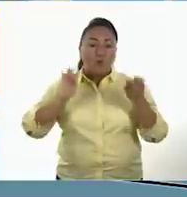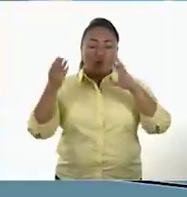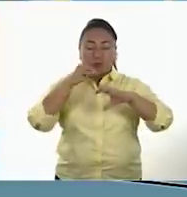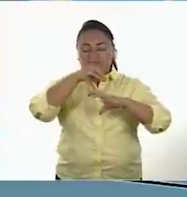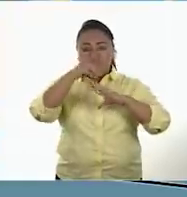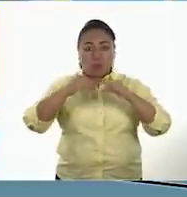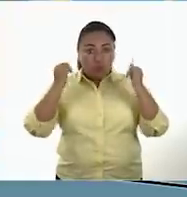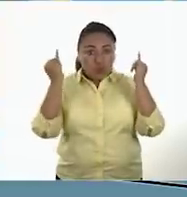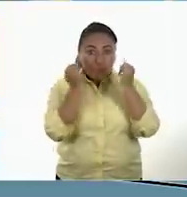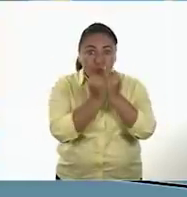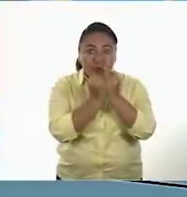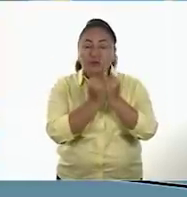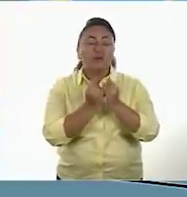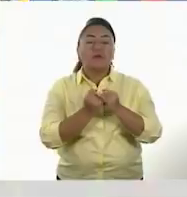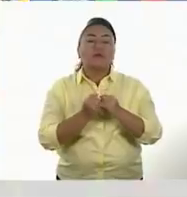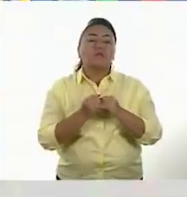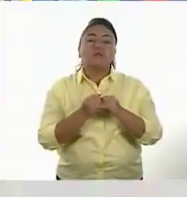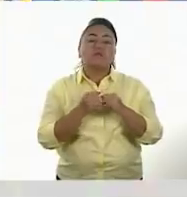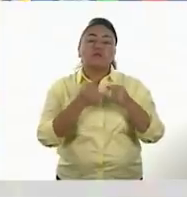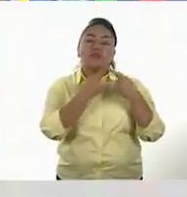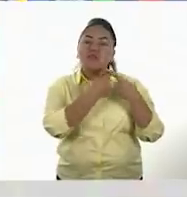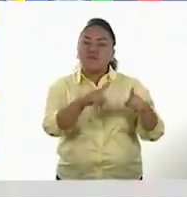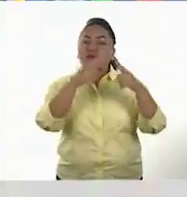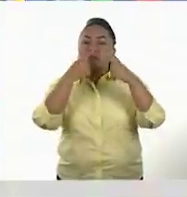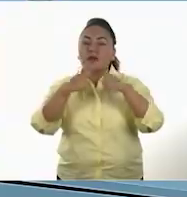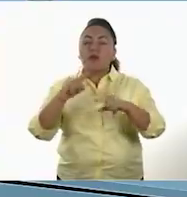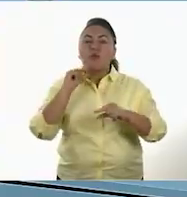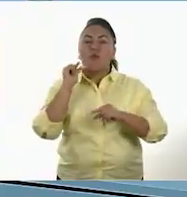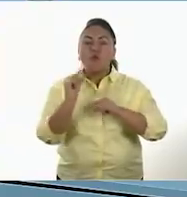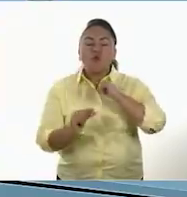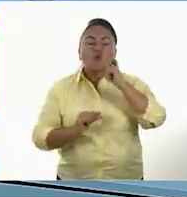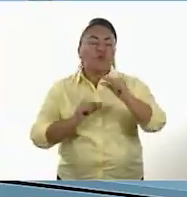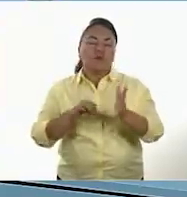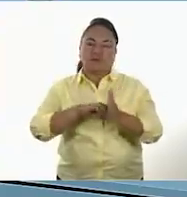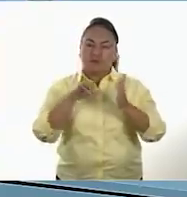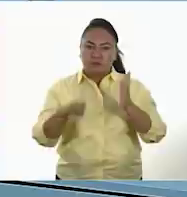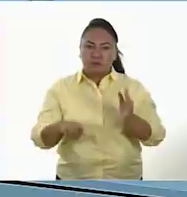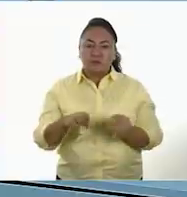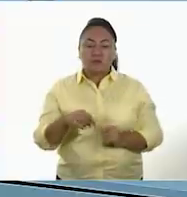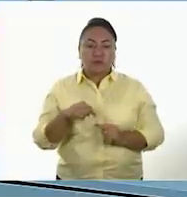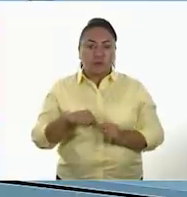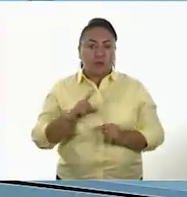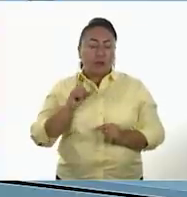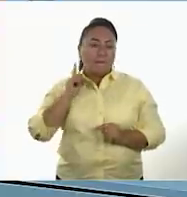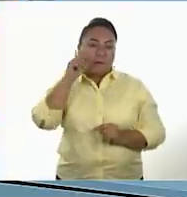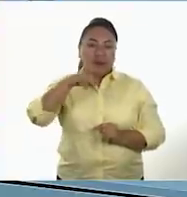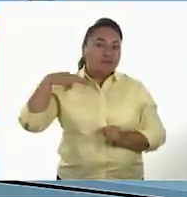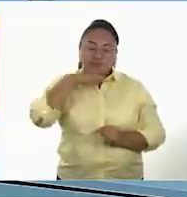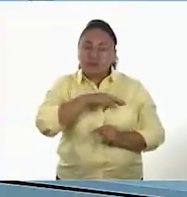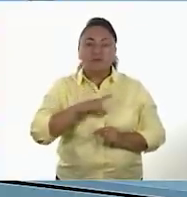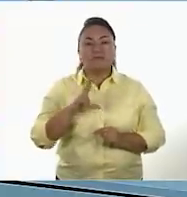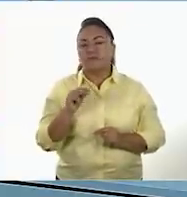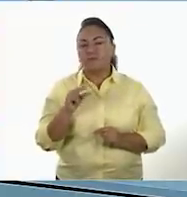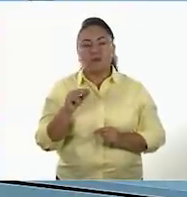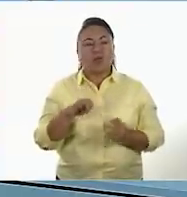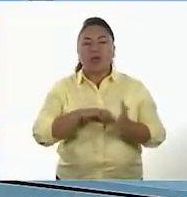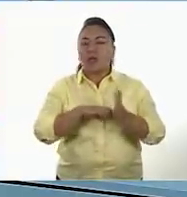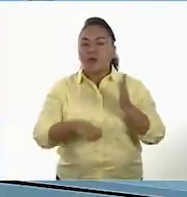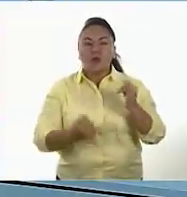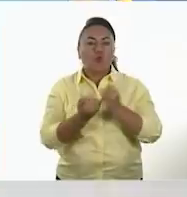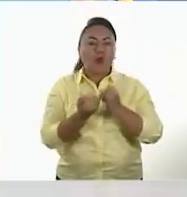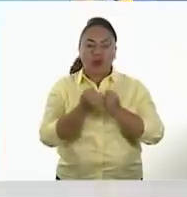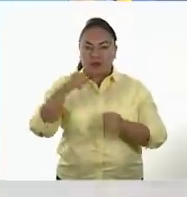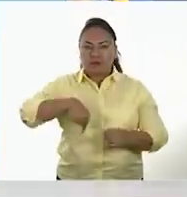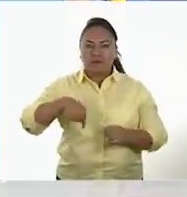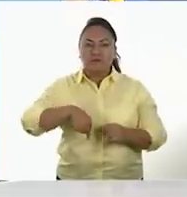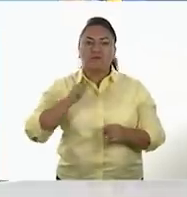ser, fue de manera gradual y diferente. Por ejemplo, no se dio de un momento a otro también. Ajá. Aquí pasaron muchas